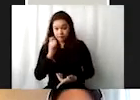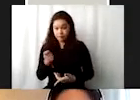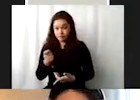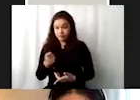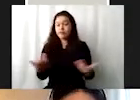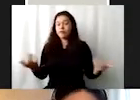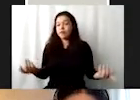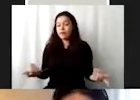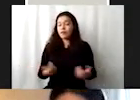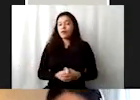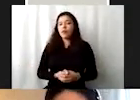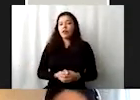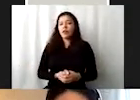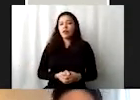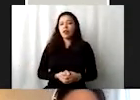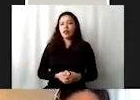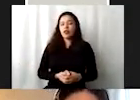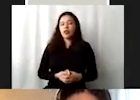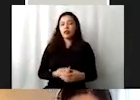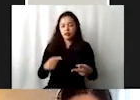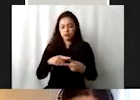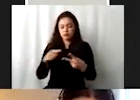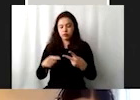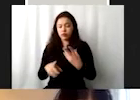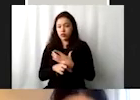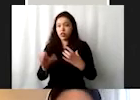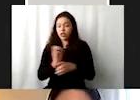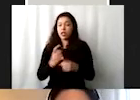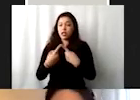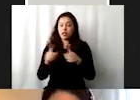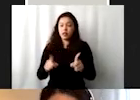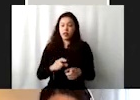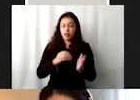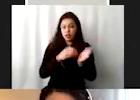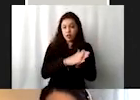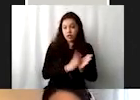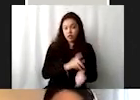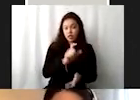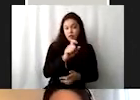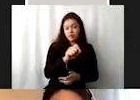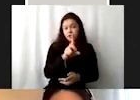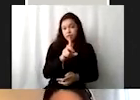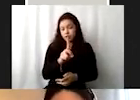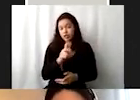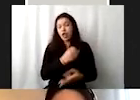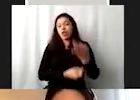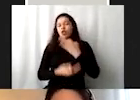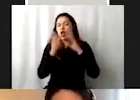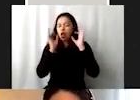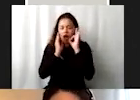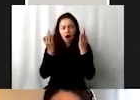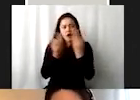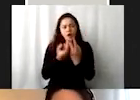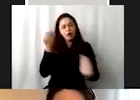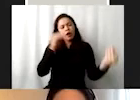dos cosas distintas. Agenda 2030 UDS es todo lo que, todos los mecanismos que incluye esta